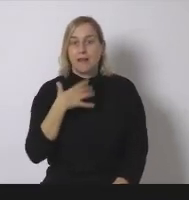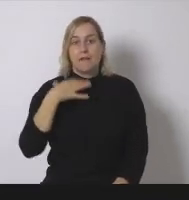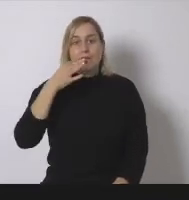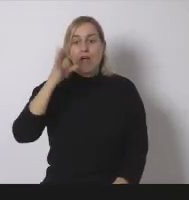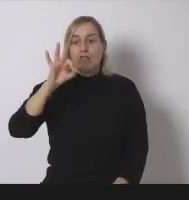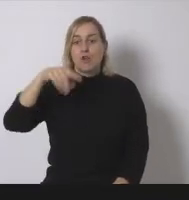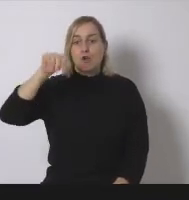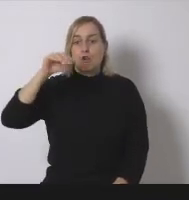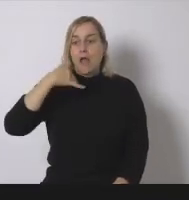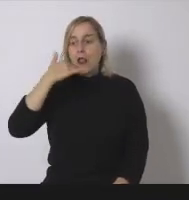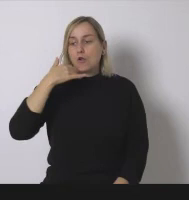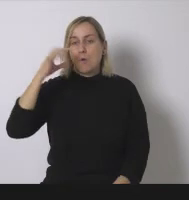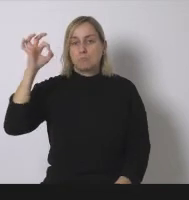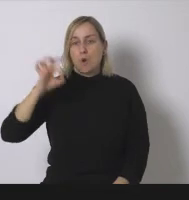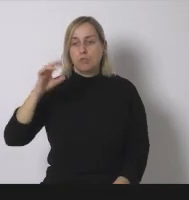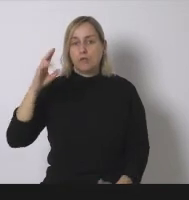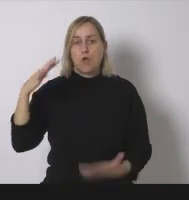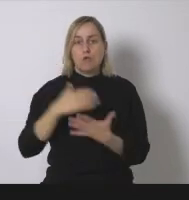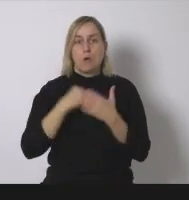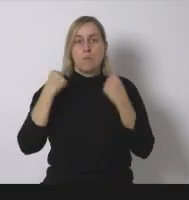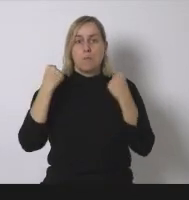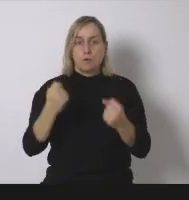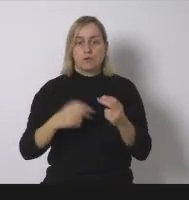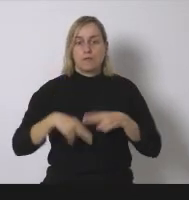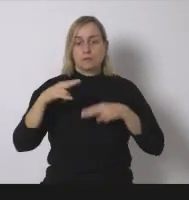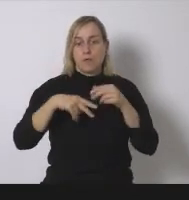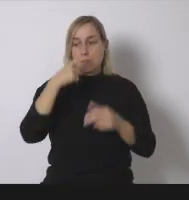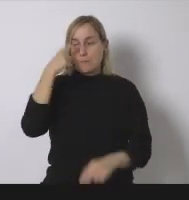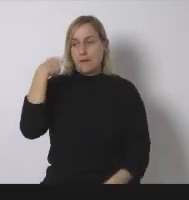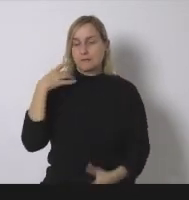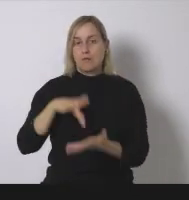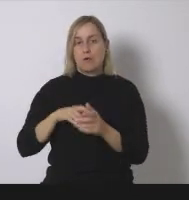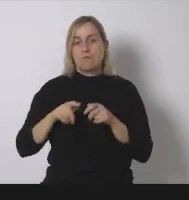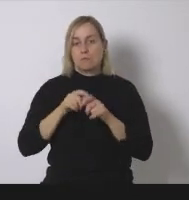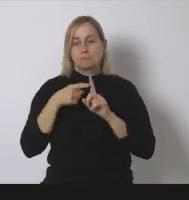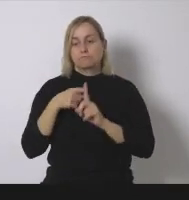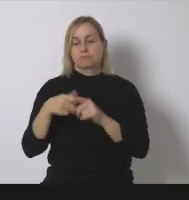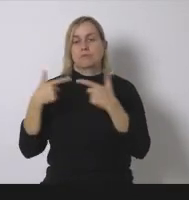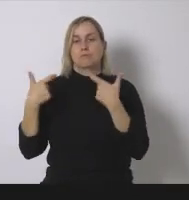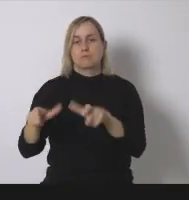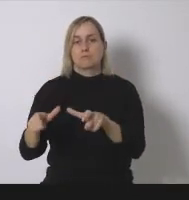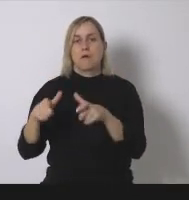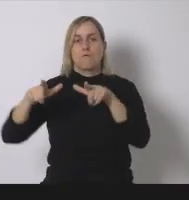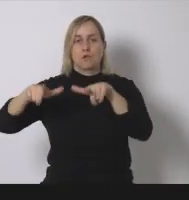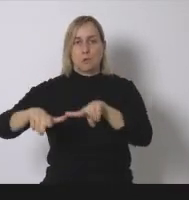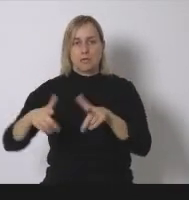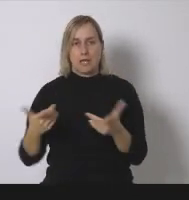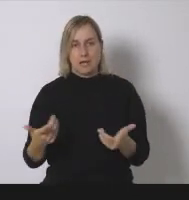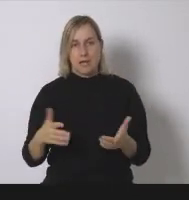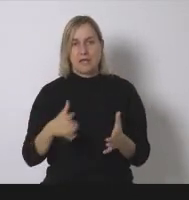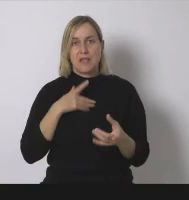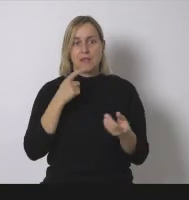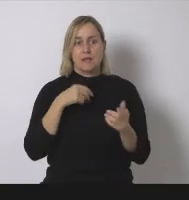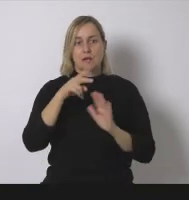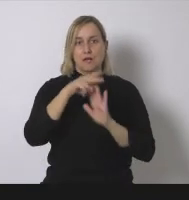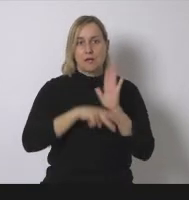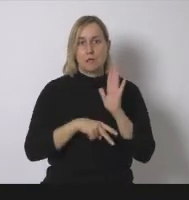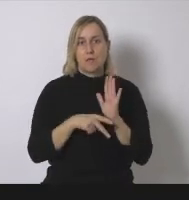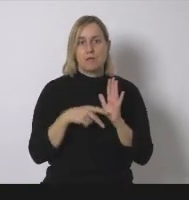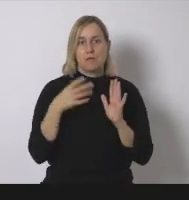construyó el año pasado es decir había una regulación que es verdad que se derogó a finales del 2019